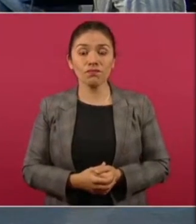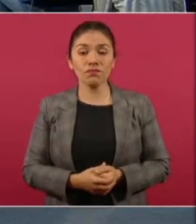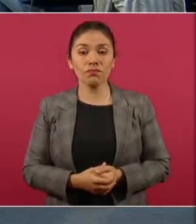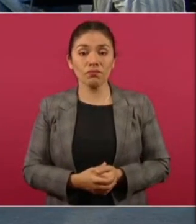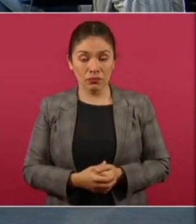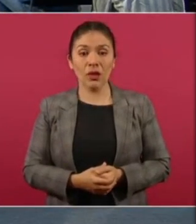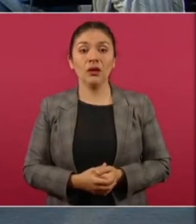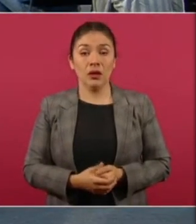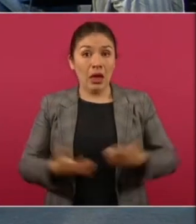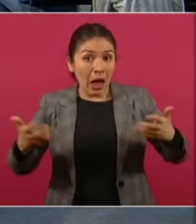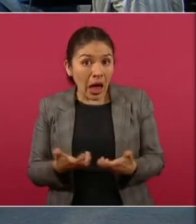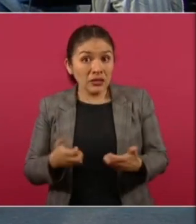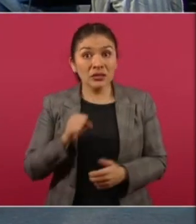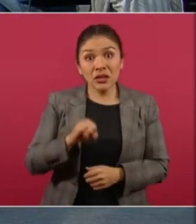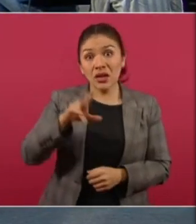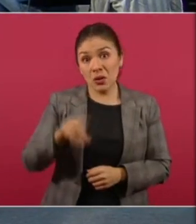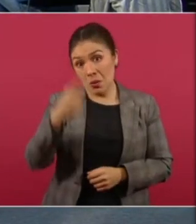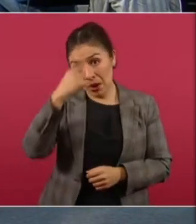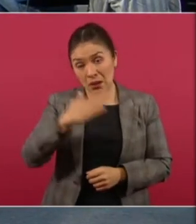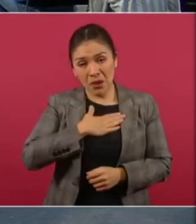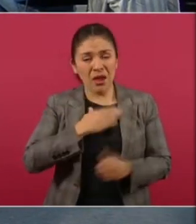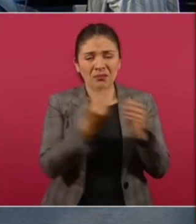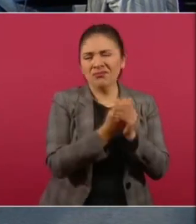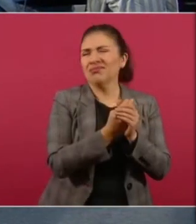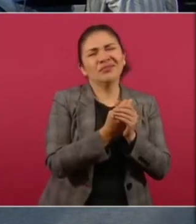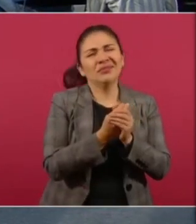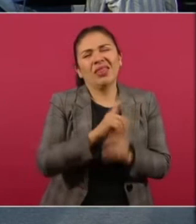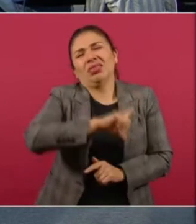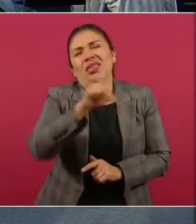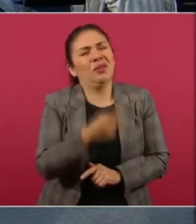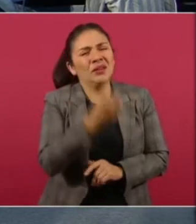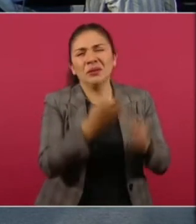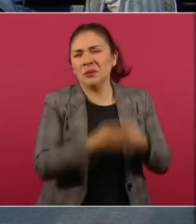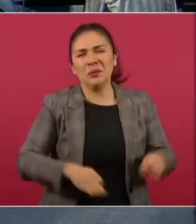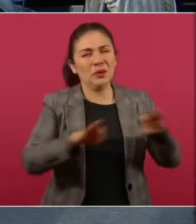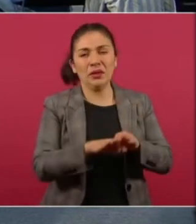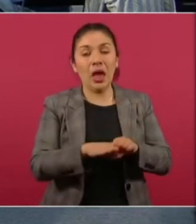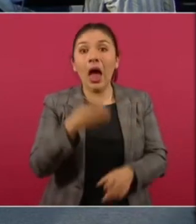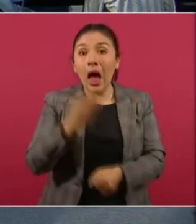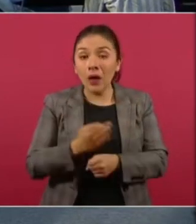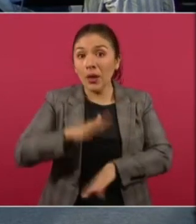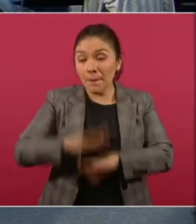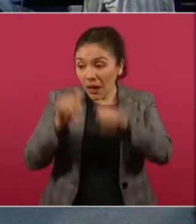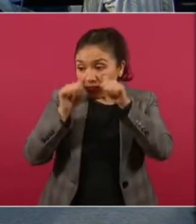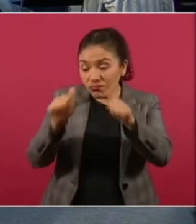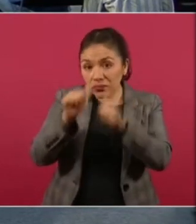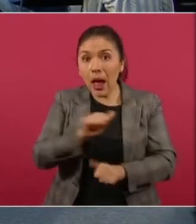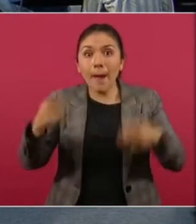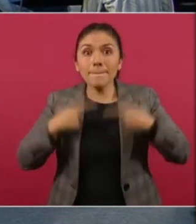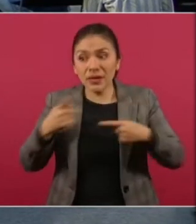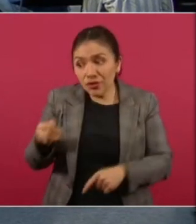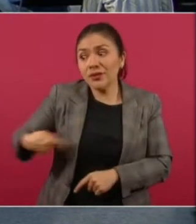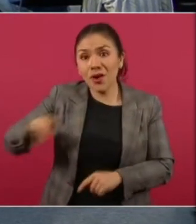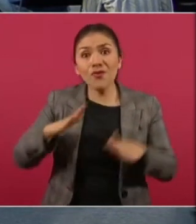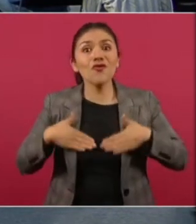Entonces, si se va a hacer o no se va a hacer nada con mi caso, pues ese es punto y aparte. Lo importante es que se atiende a esa gente, que confía en